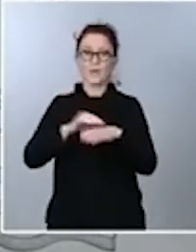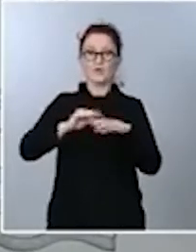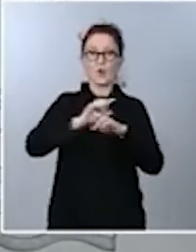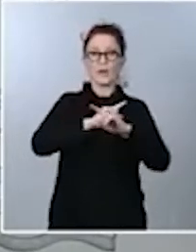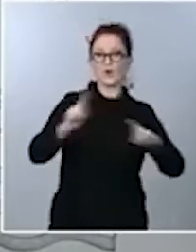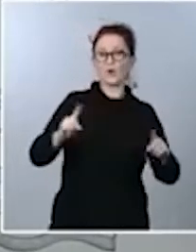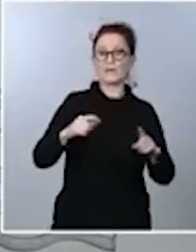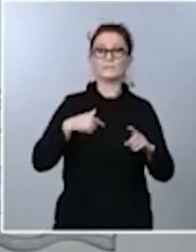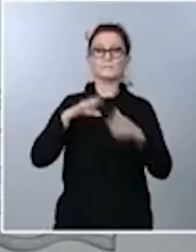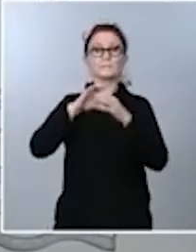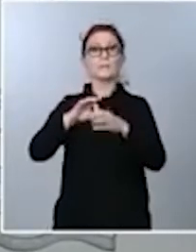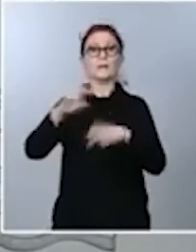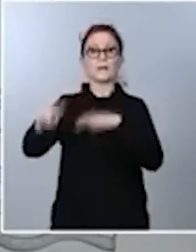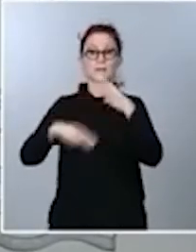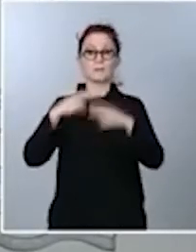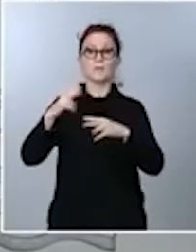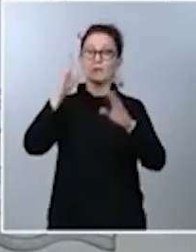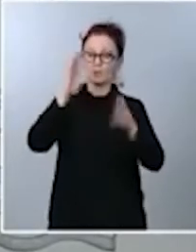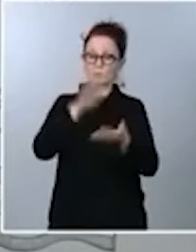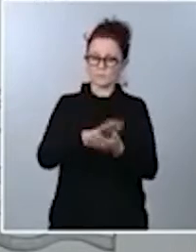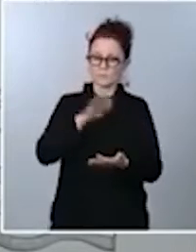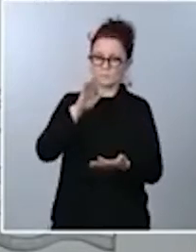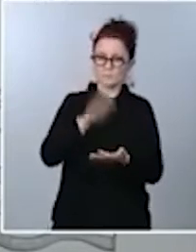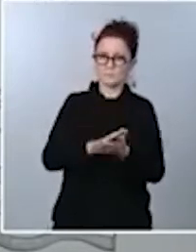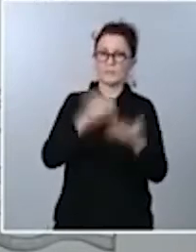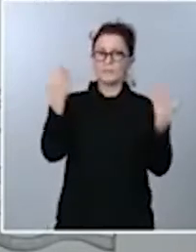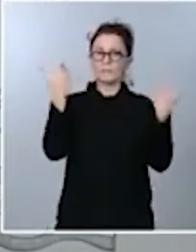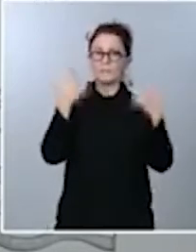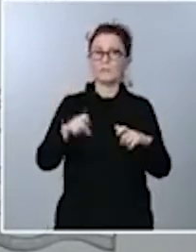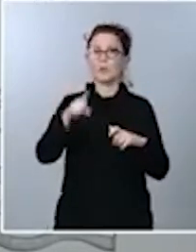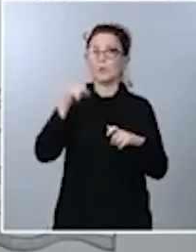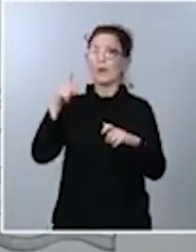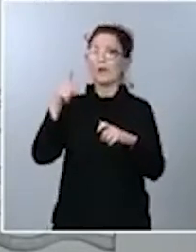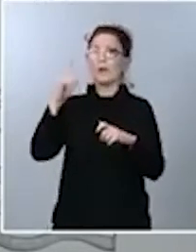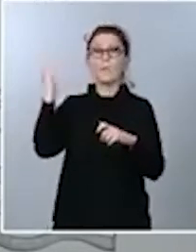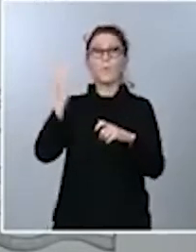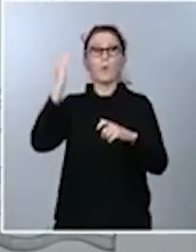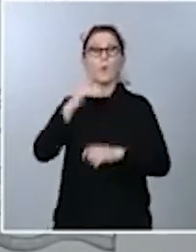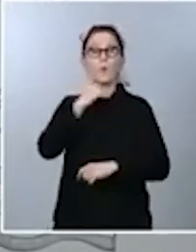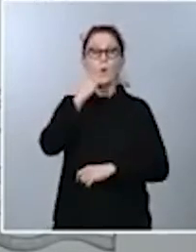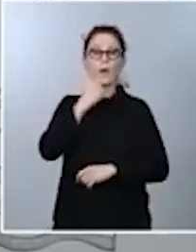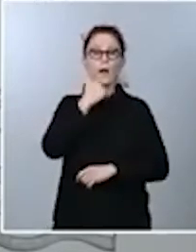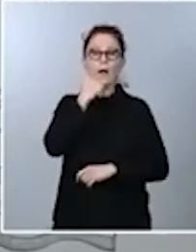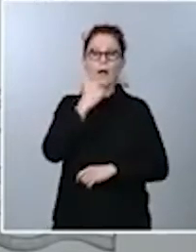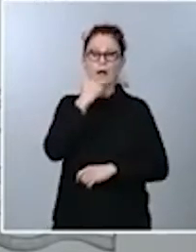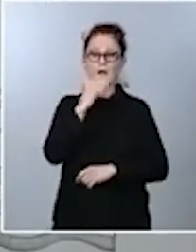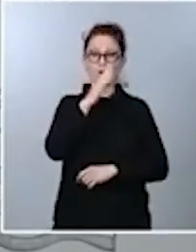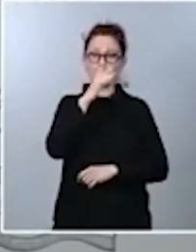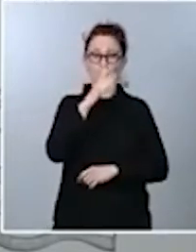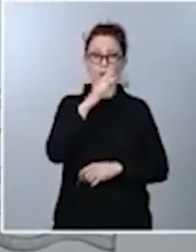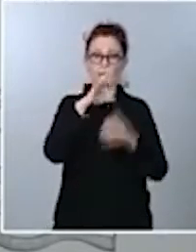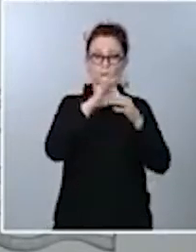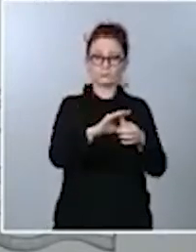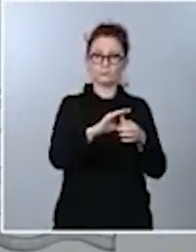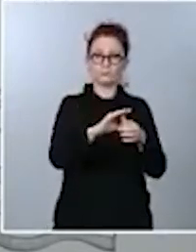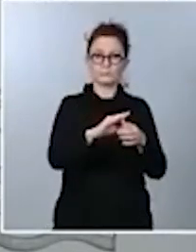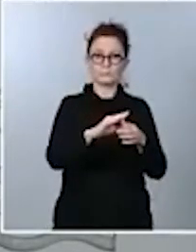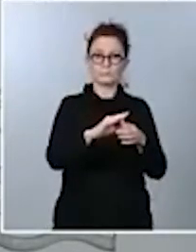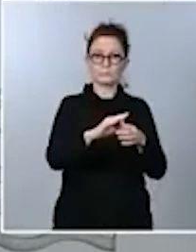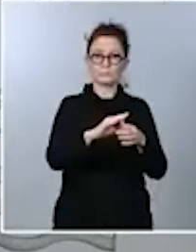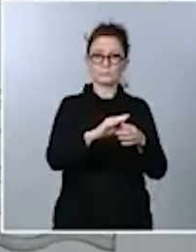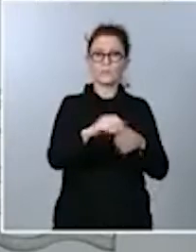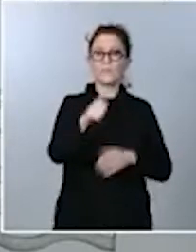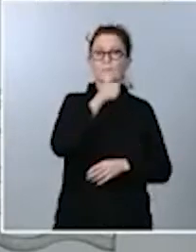absoluta para todo el sector. No se va a ver repercutido de ninguna manera porque, realmente, una medida sanitaria que viene